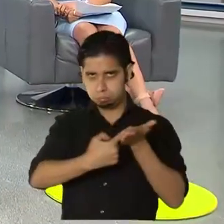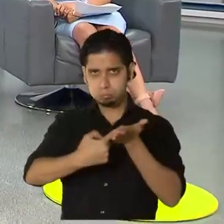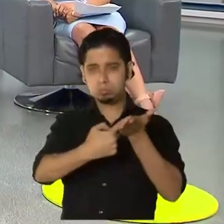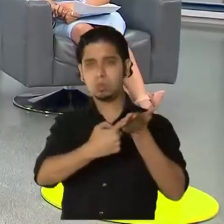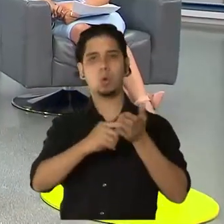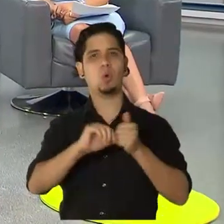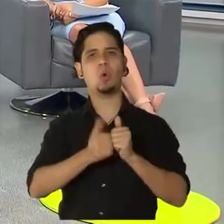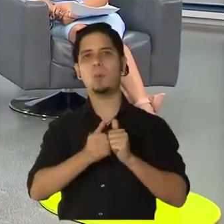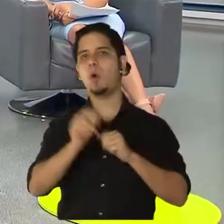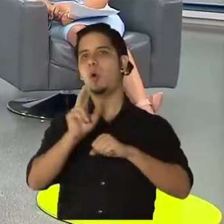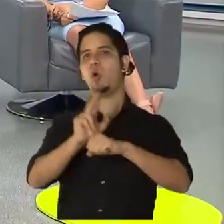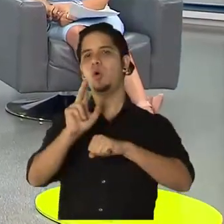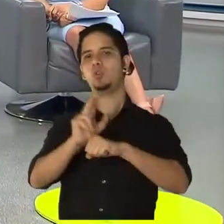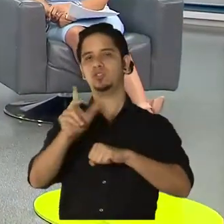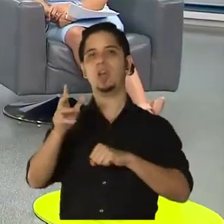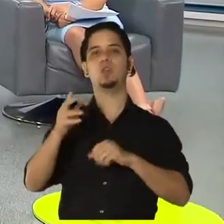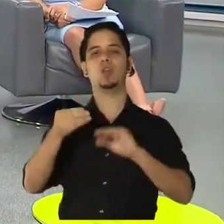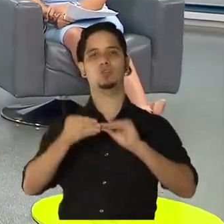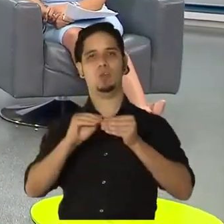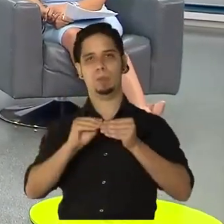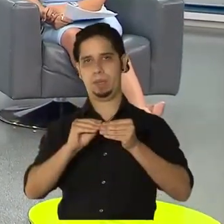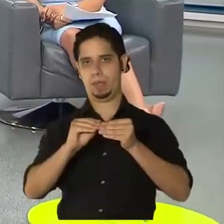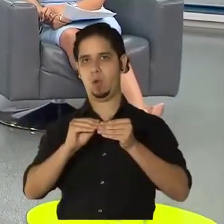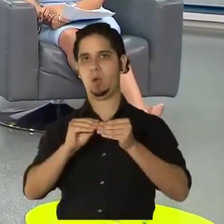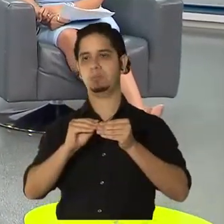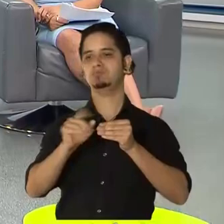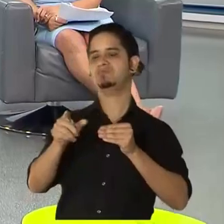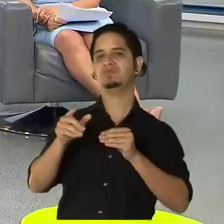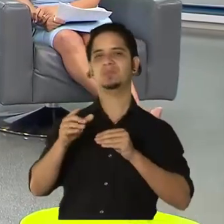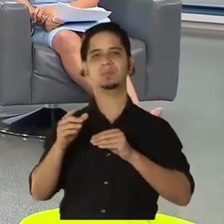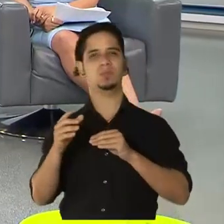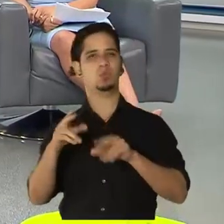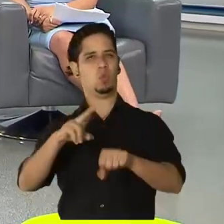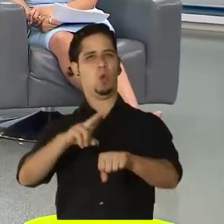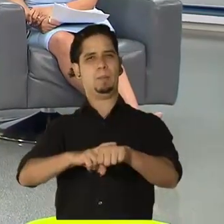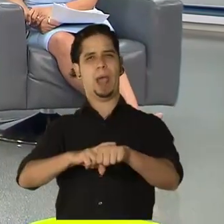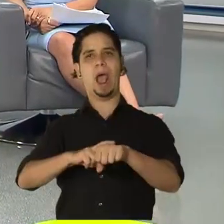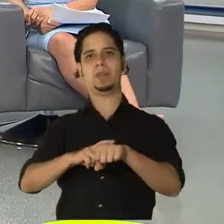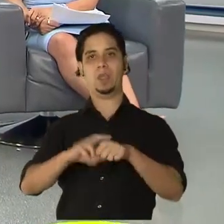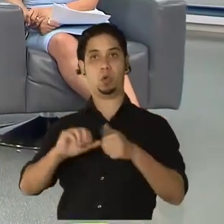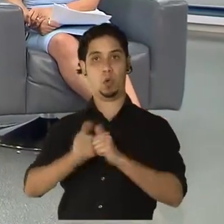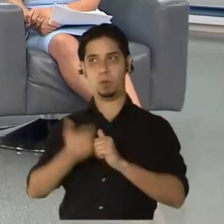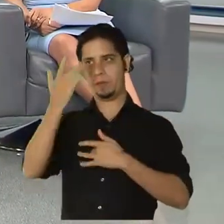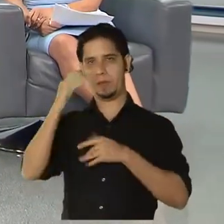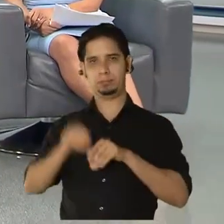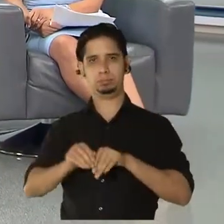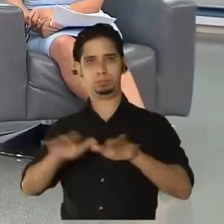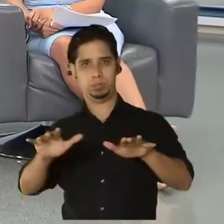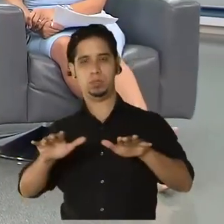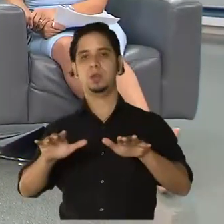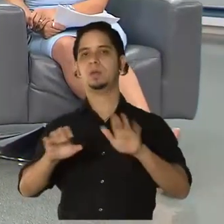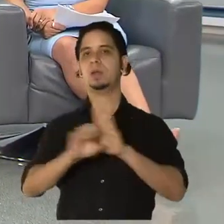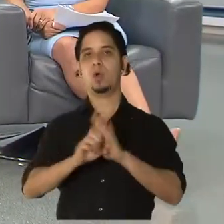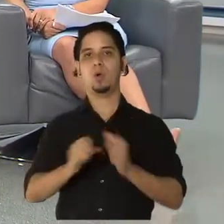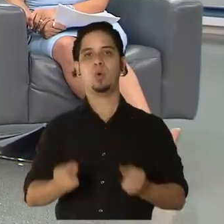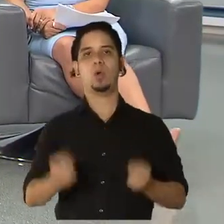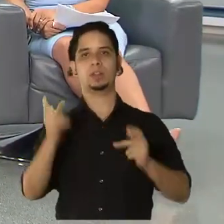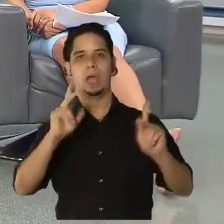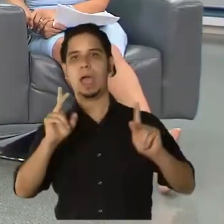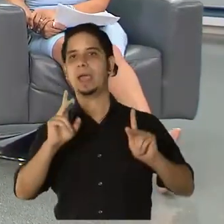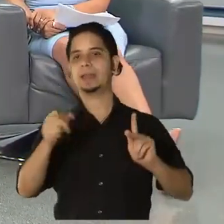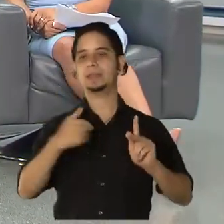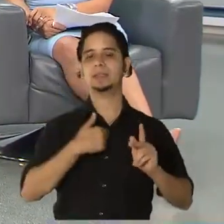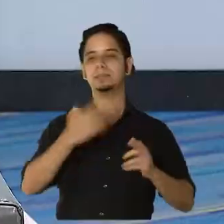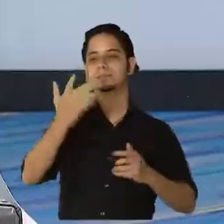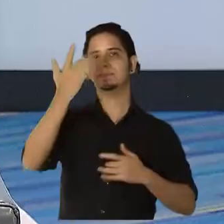utilizando el número reproductivo básico de una enfermedad, que eso es básicamente cuánto una persona infectada tiene capacidad de transmitirle